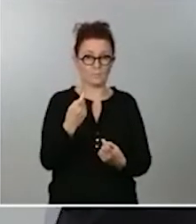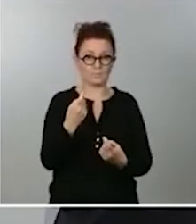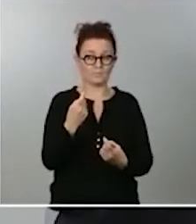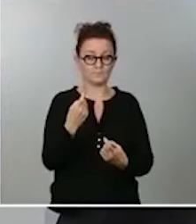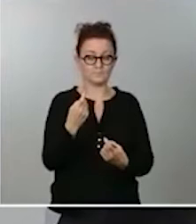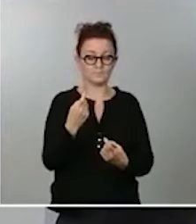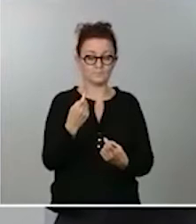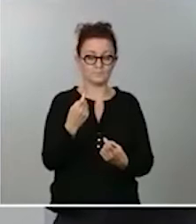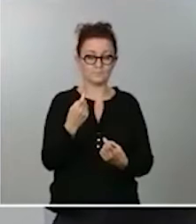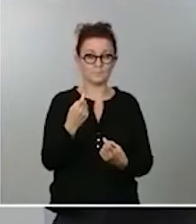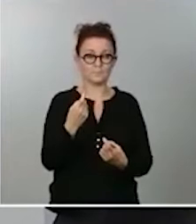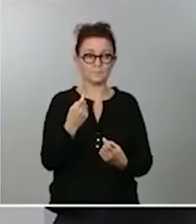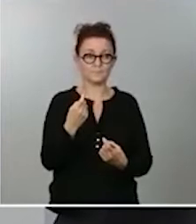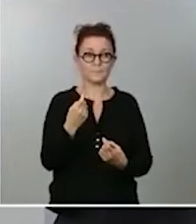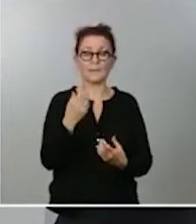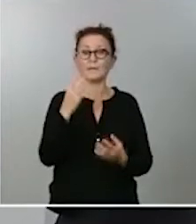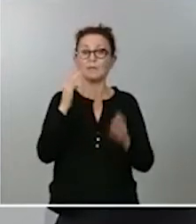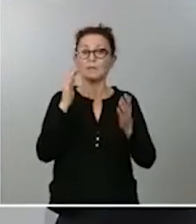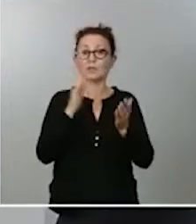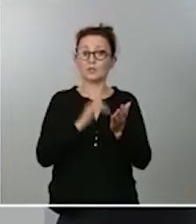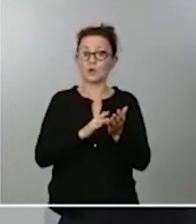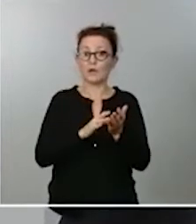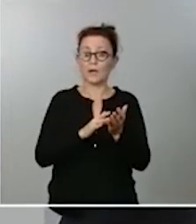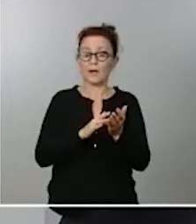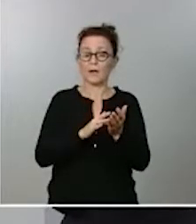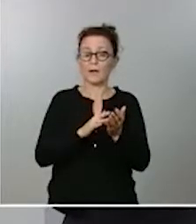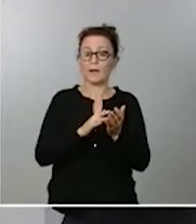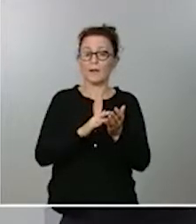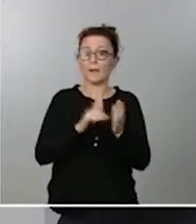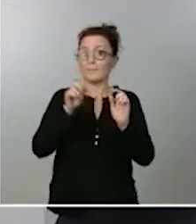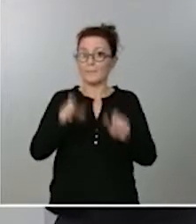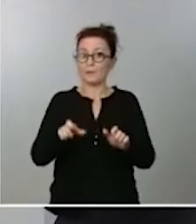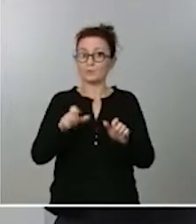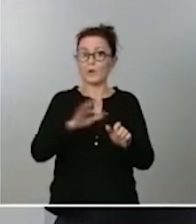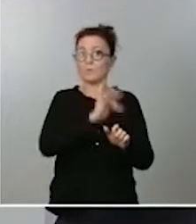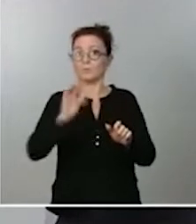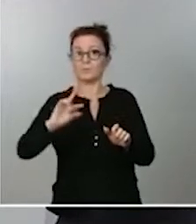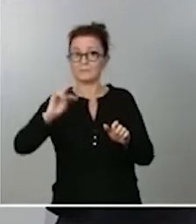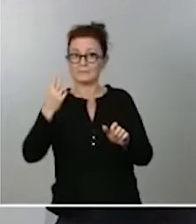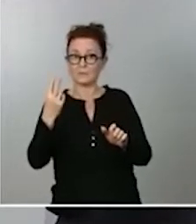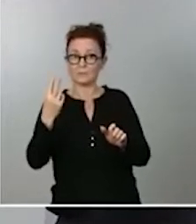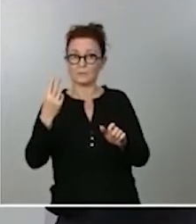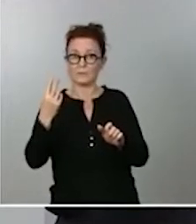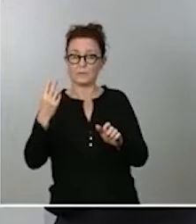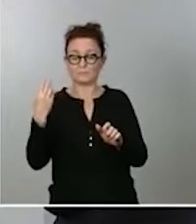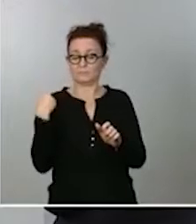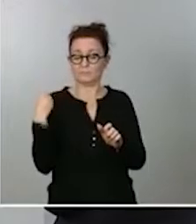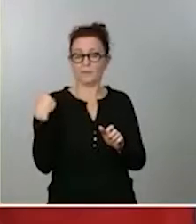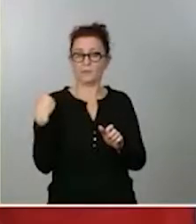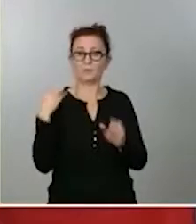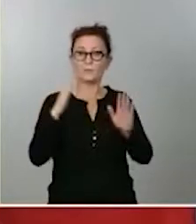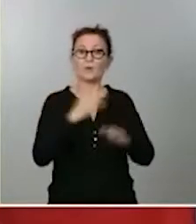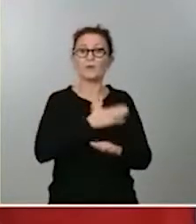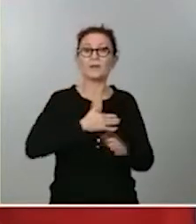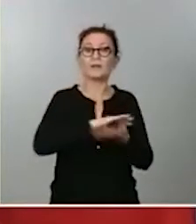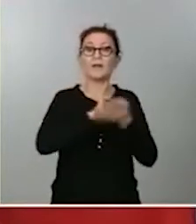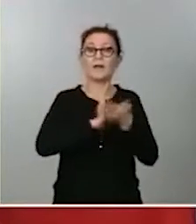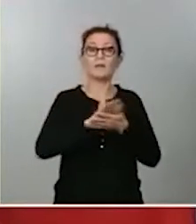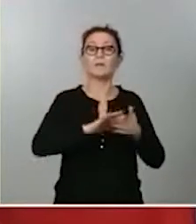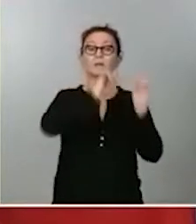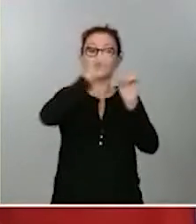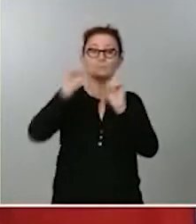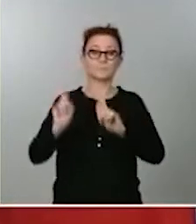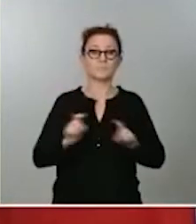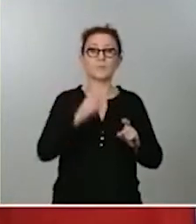y que, al hacer la pausa, se dio paso a esta nueva y era referida a la ronda de visitas del presidente Sánchez y